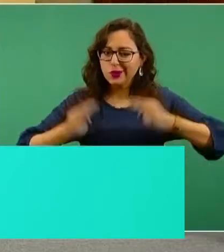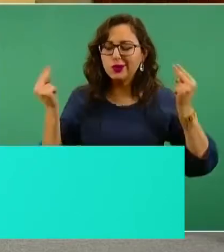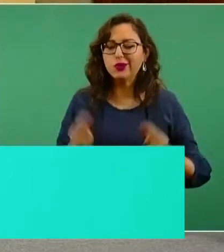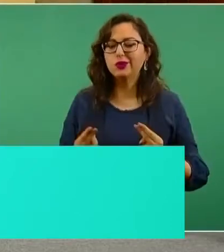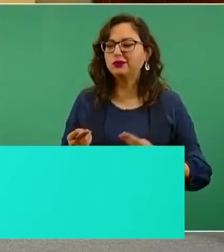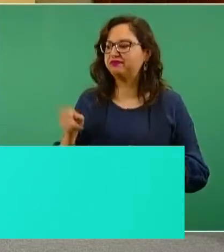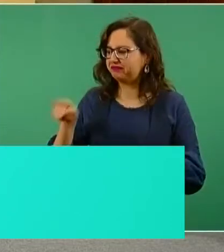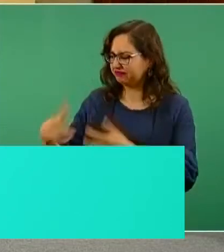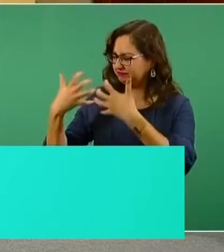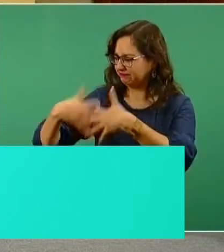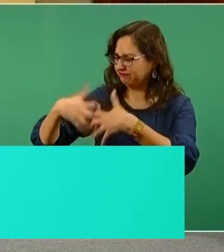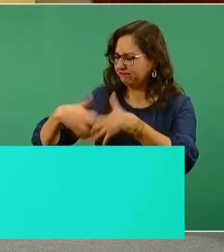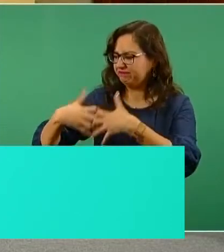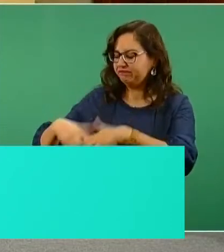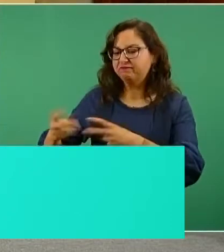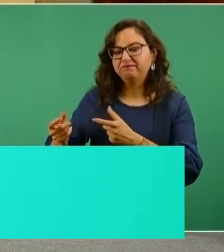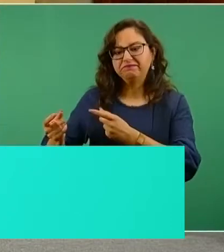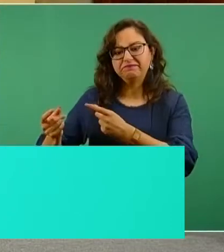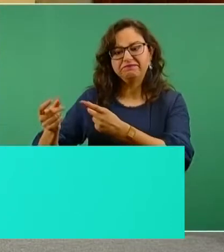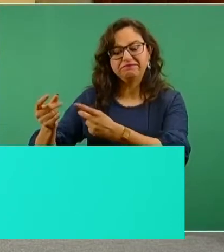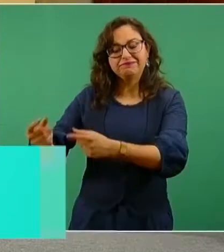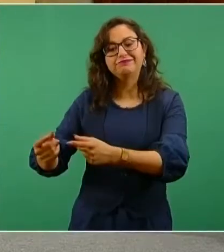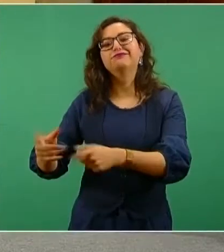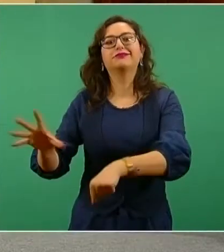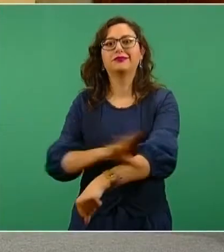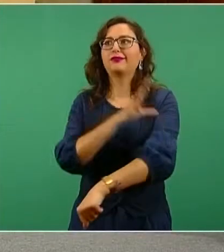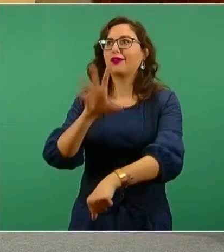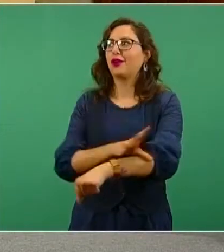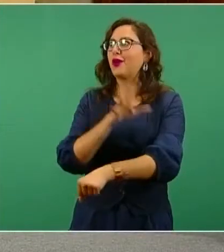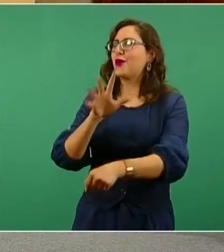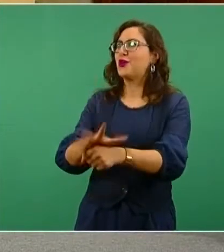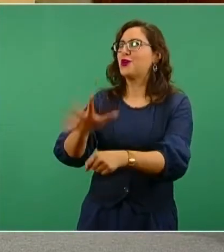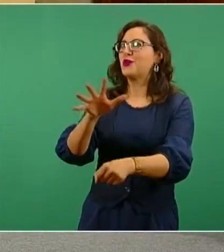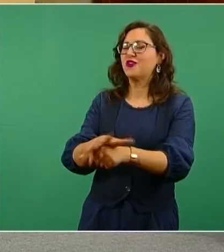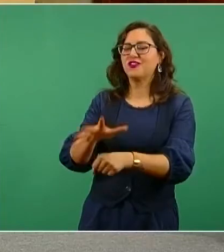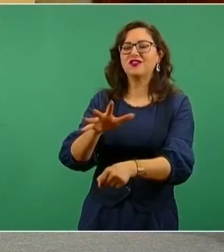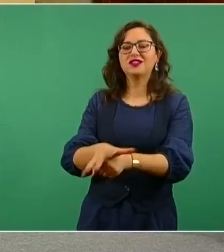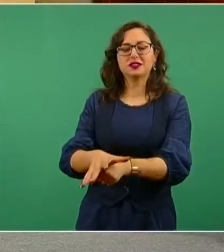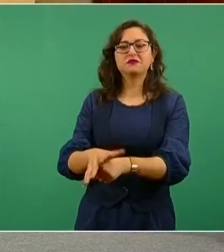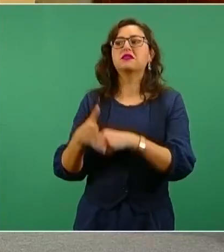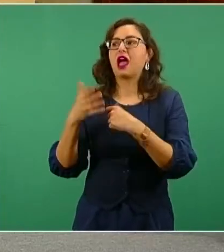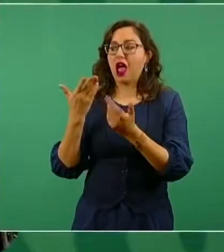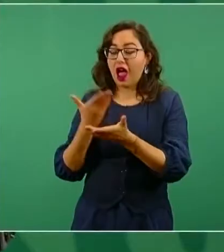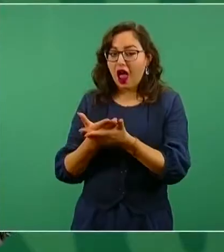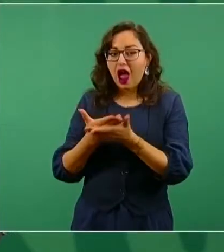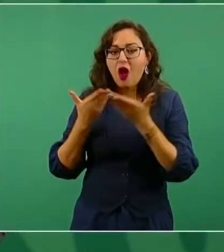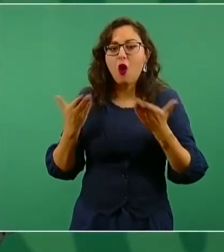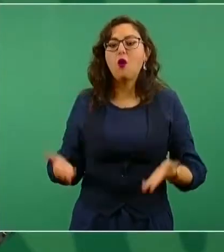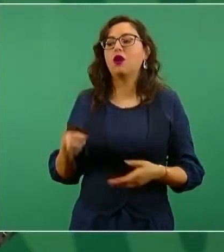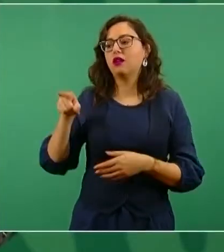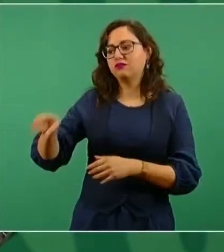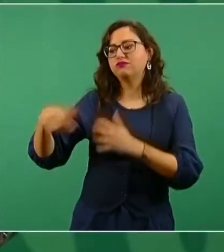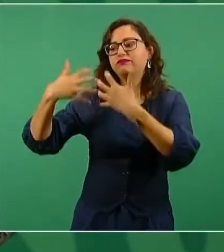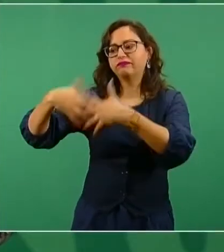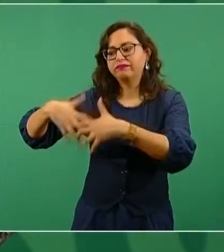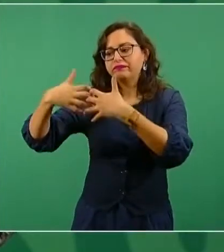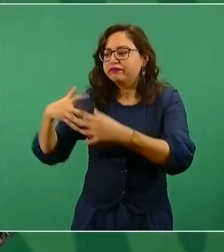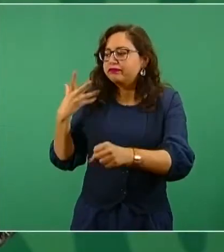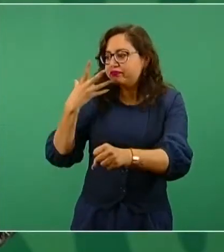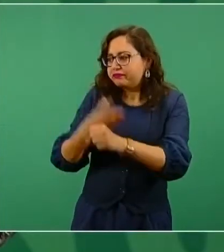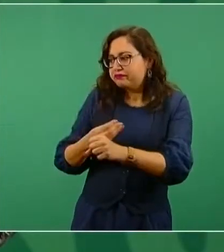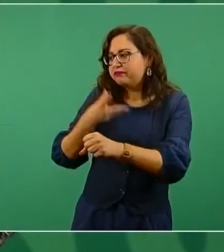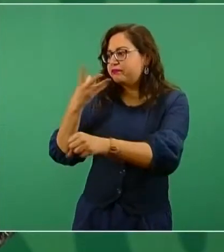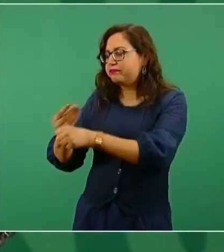anunciar un plan de modernización de las